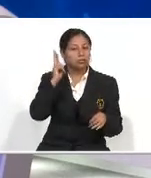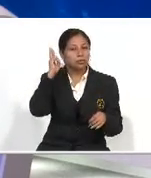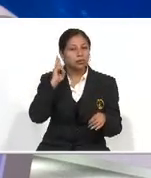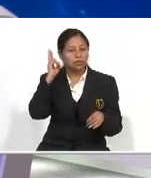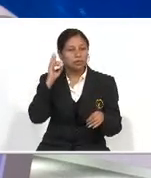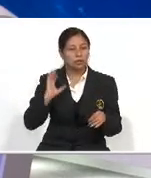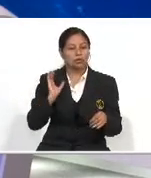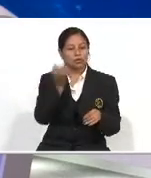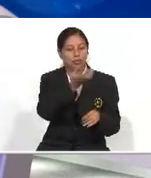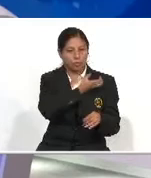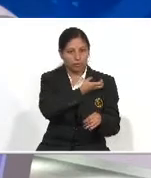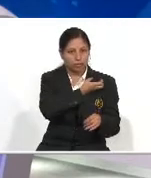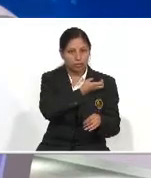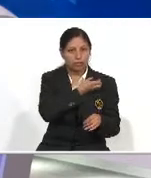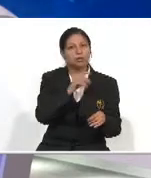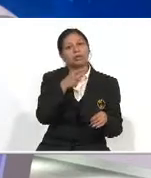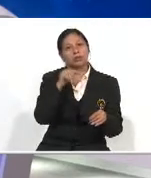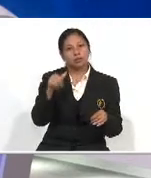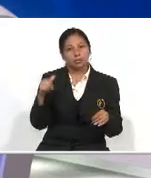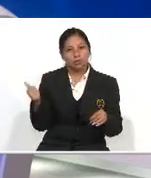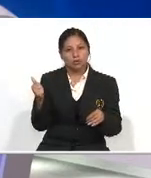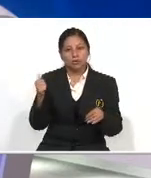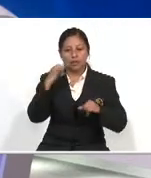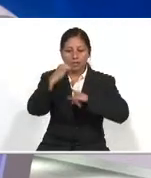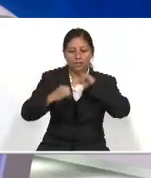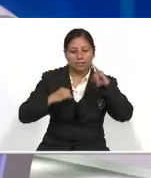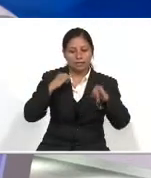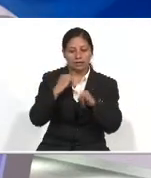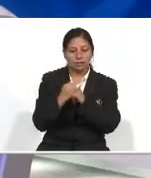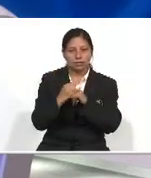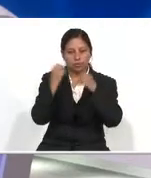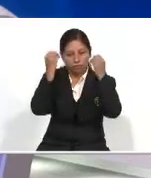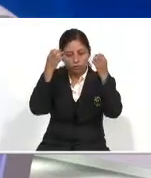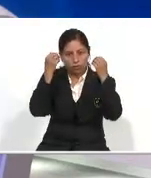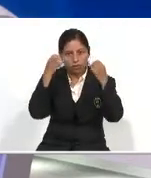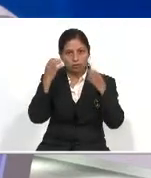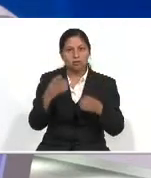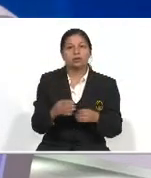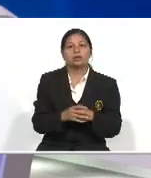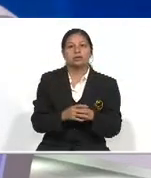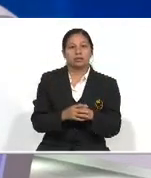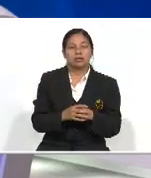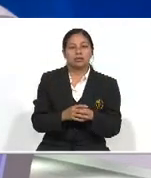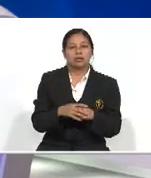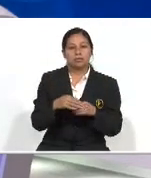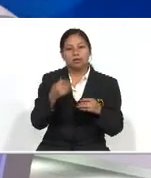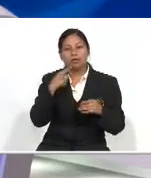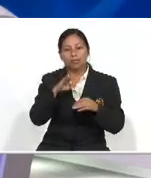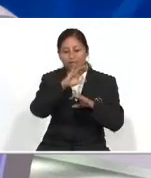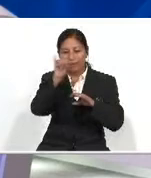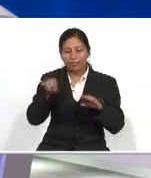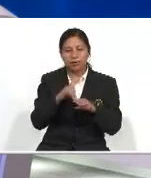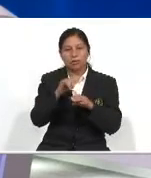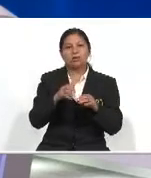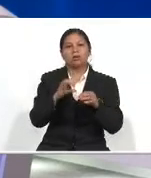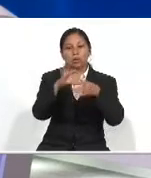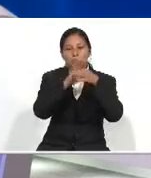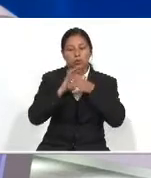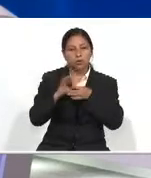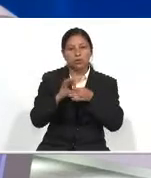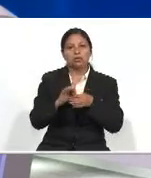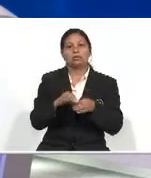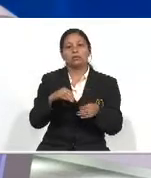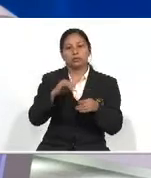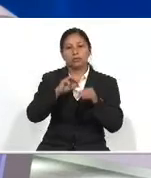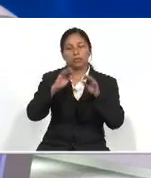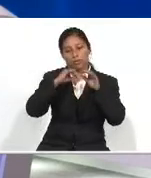radio En línea del Congreso de la República Y también en nuestras Plataformas digitales De información Nuestras redes sociales La fanpecho oficial Organismo Legislativo En